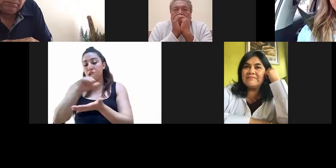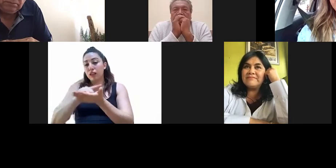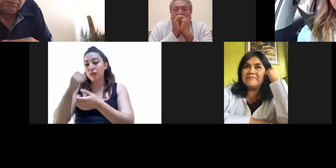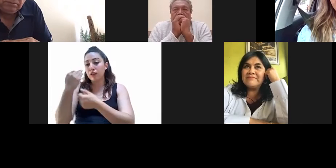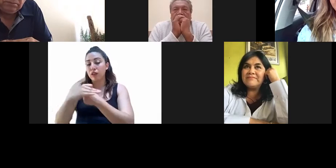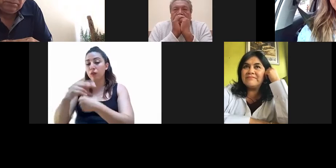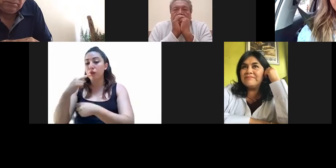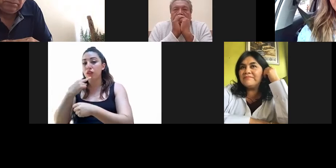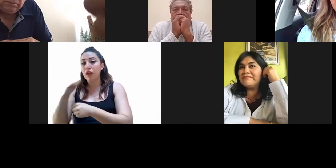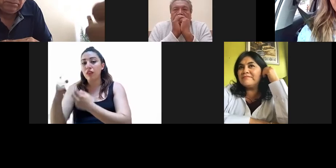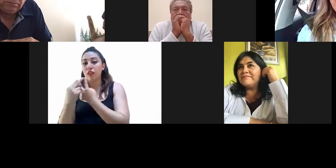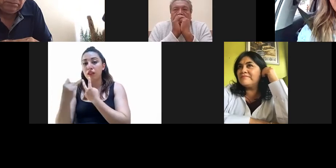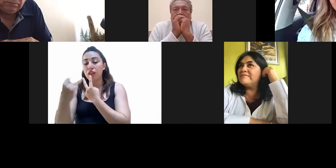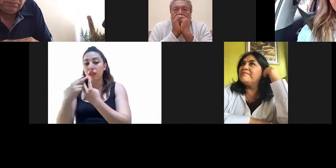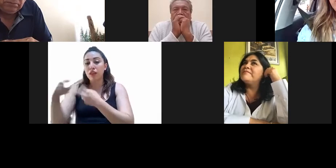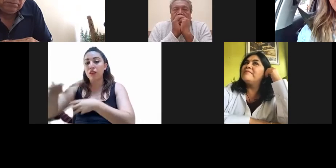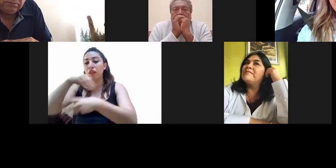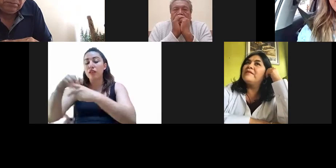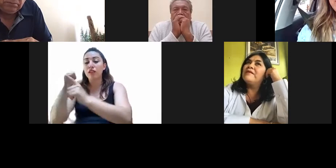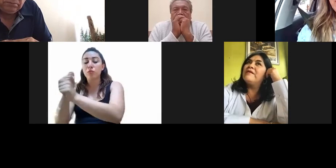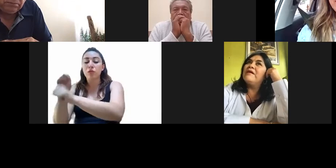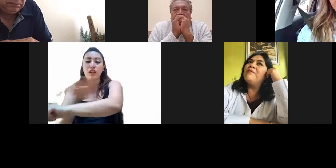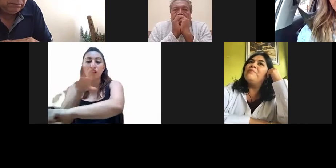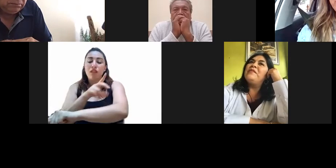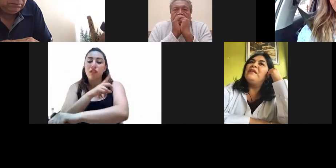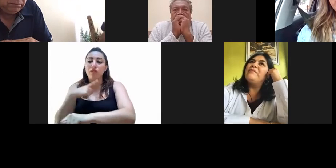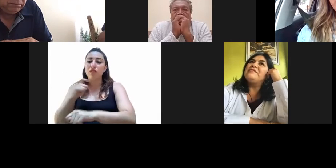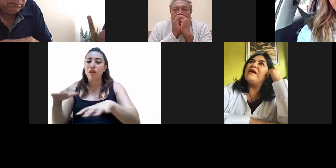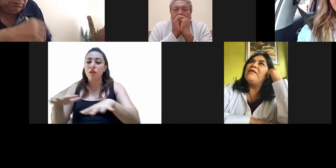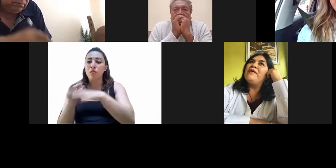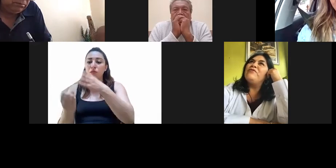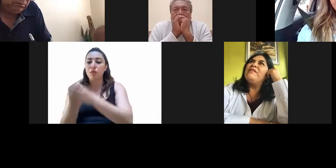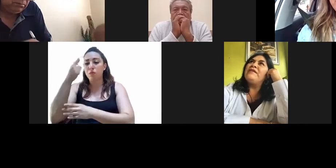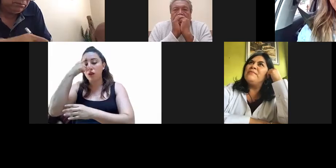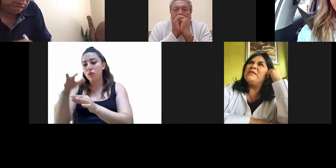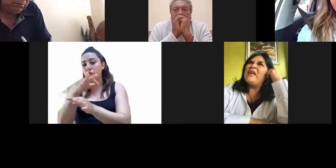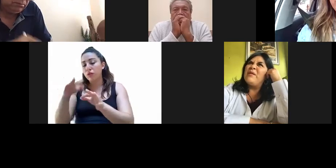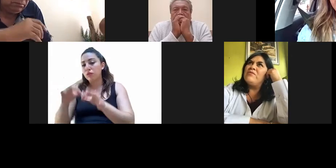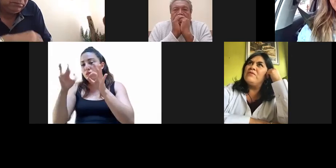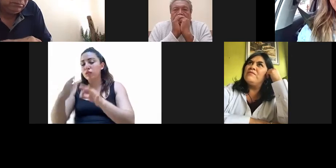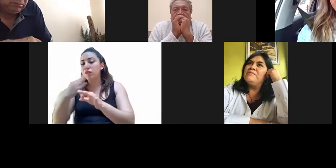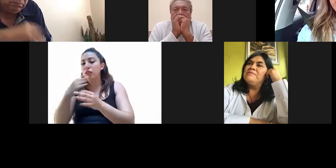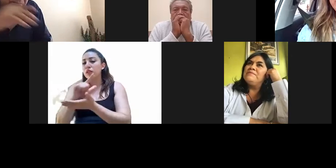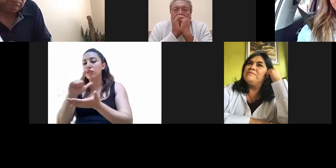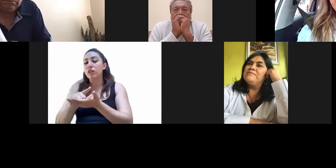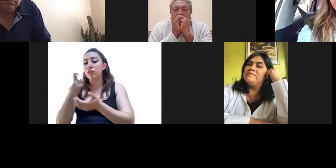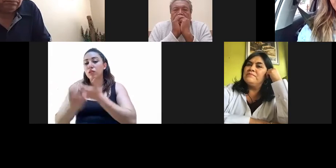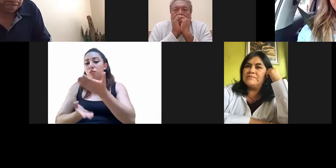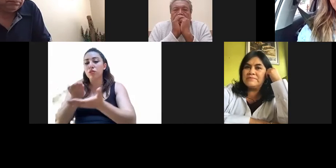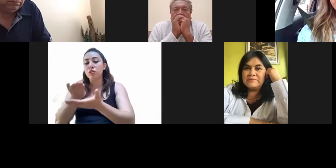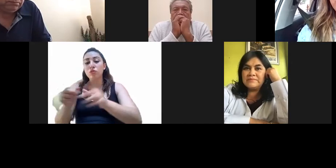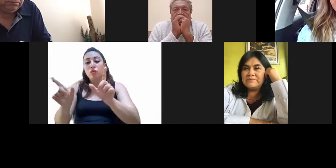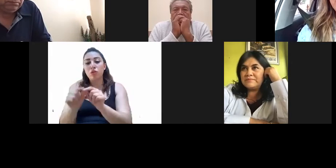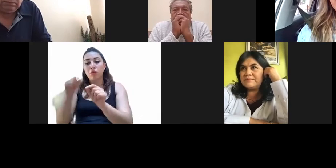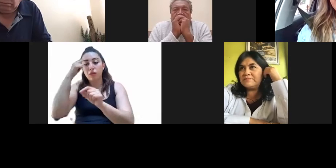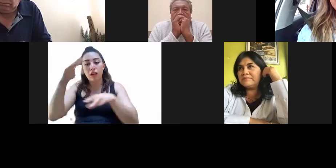transportes eléctricos no encuentra actualizada, a efecto de dar cabal legalidad y cumplimiento a la misma. La reforma que se propone no tiene que ver únicamente con el cambio